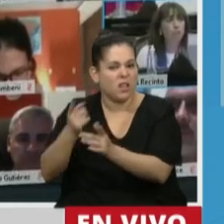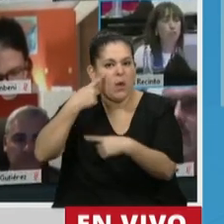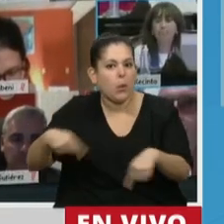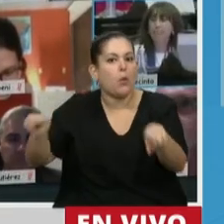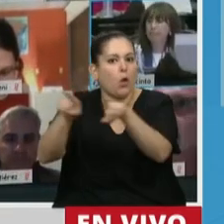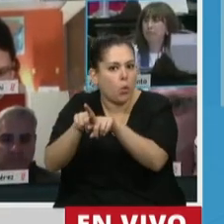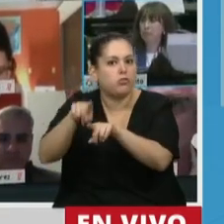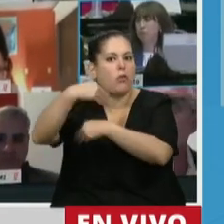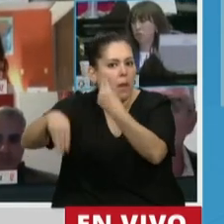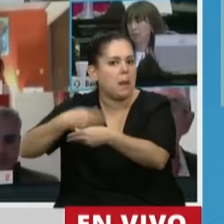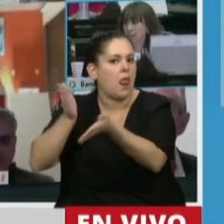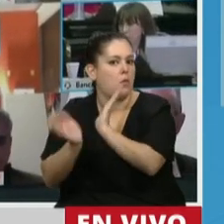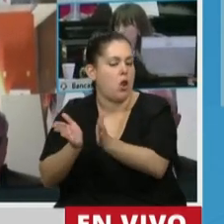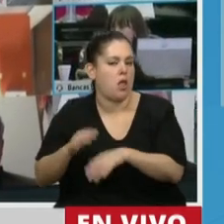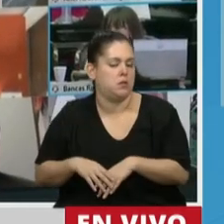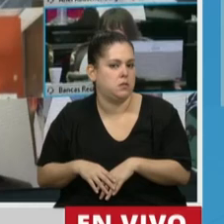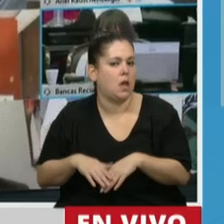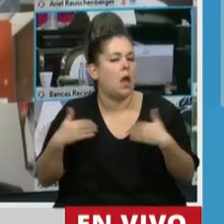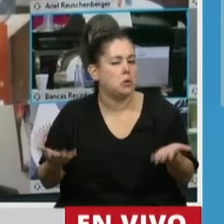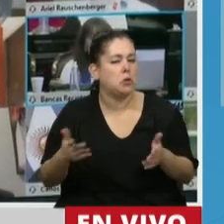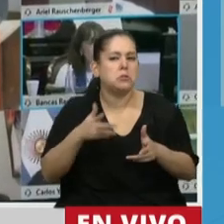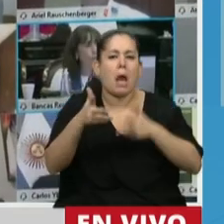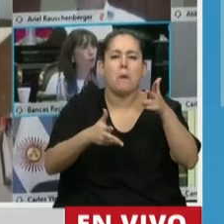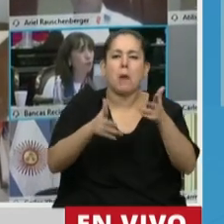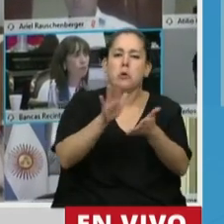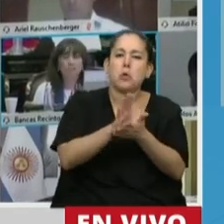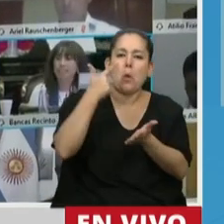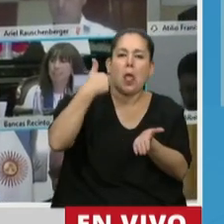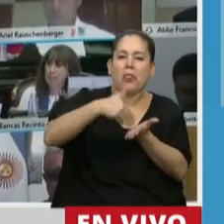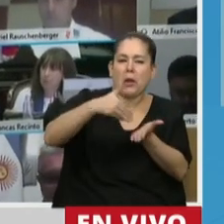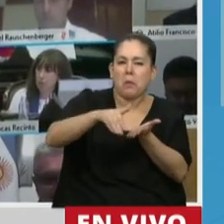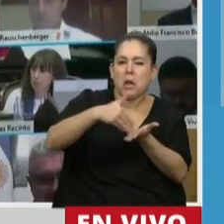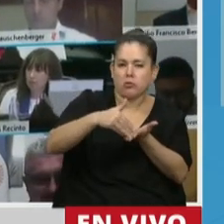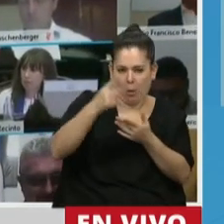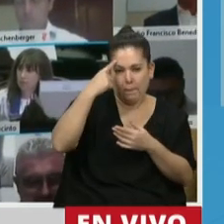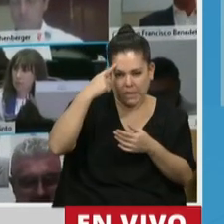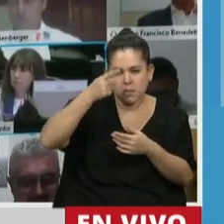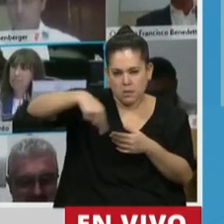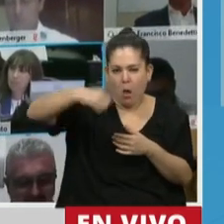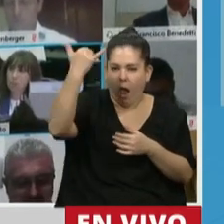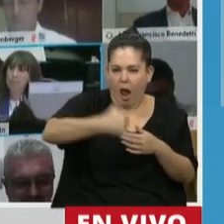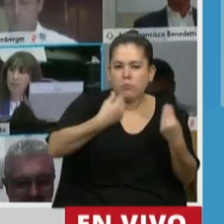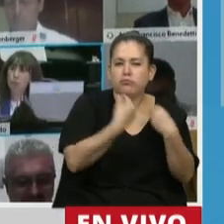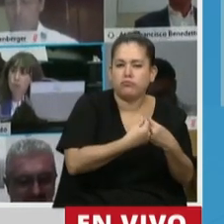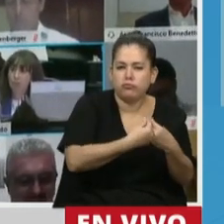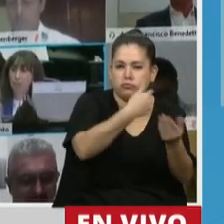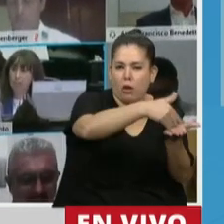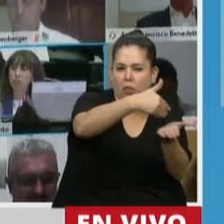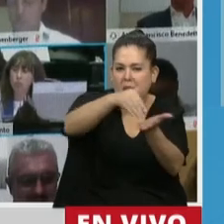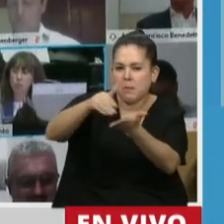Entonces, cuando hablamos de discriminación, pensemos en que hay muchos discriminados y muchos argentinos discriminados.